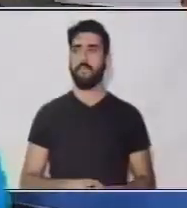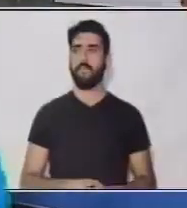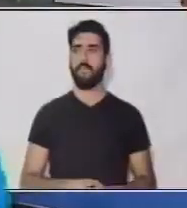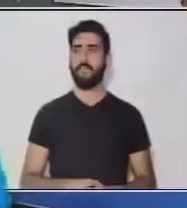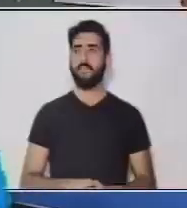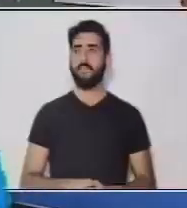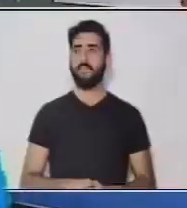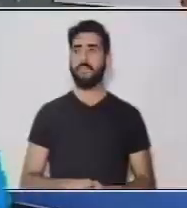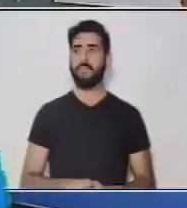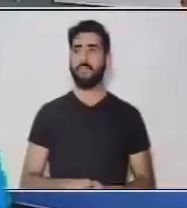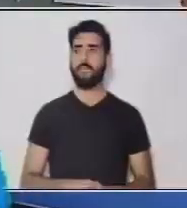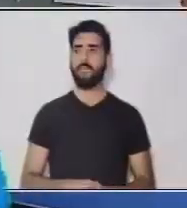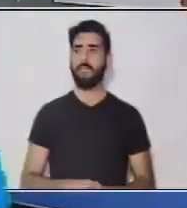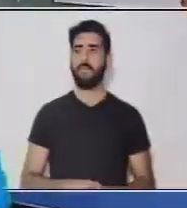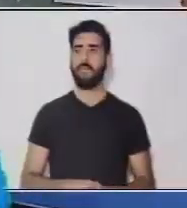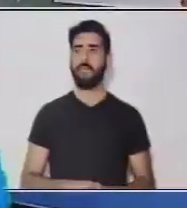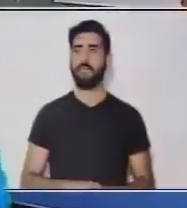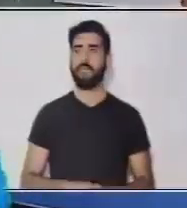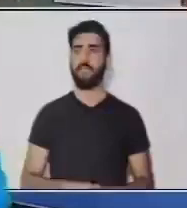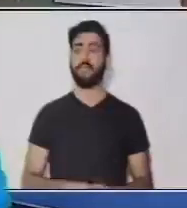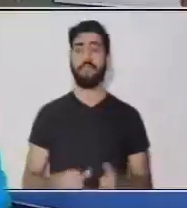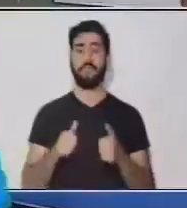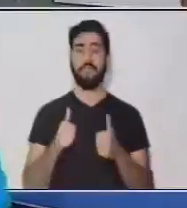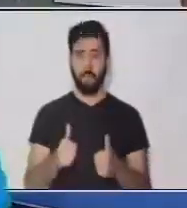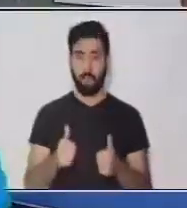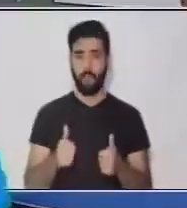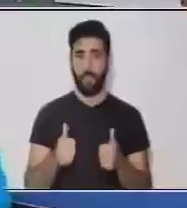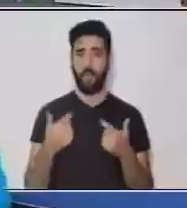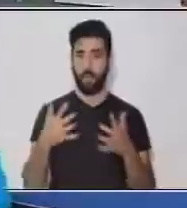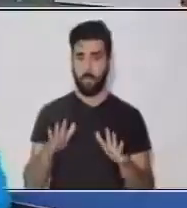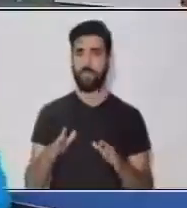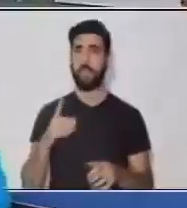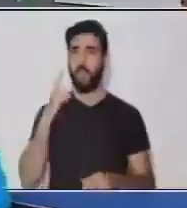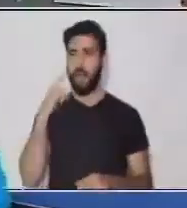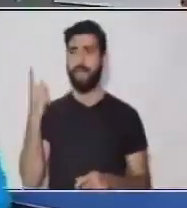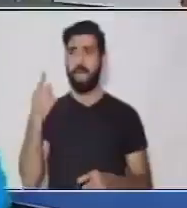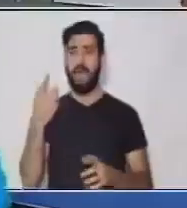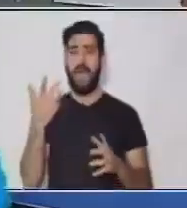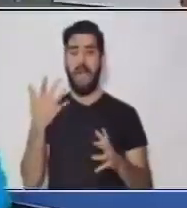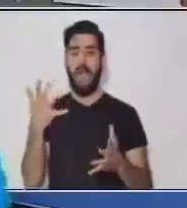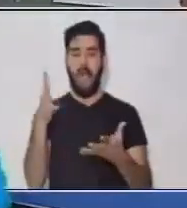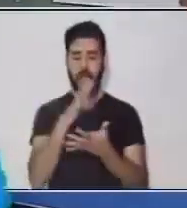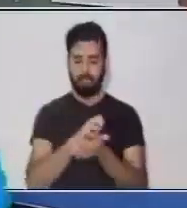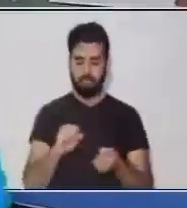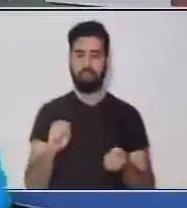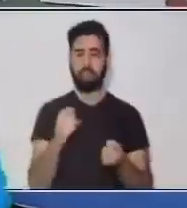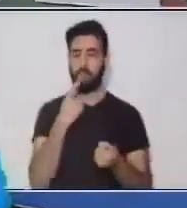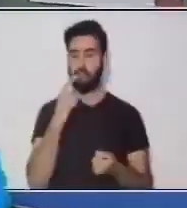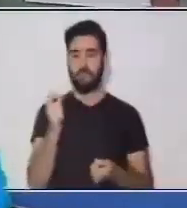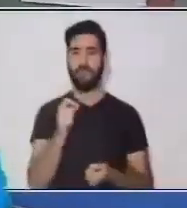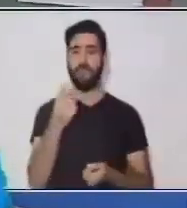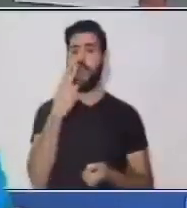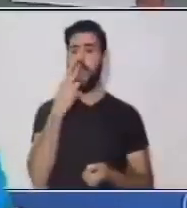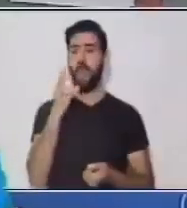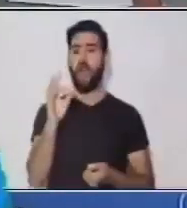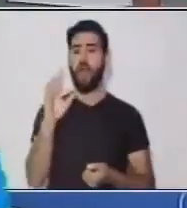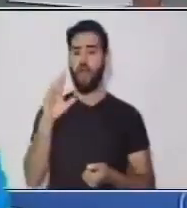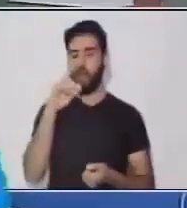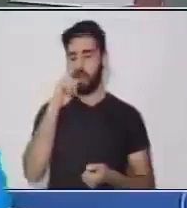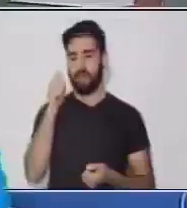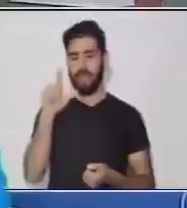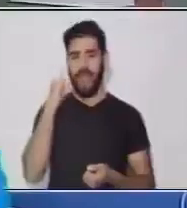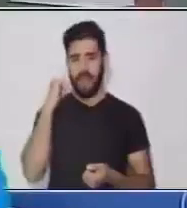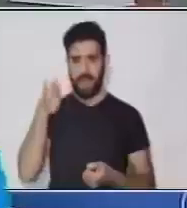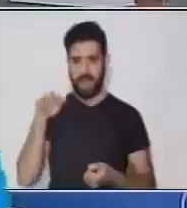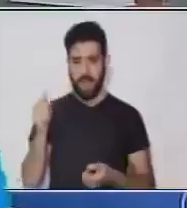Y... Daño... La... Hortaliza. Dijimos que también la podríamos escribir como... Huerta.